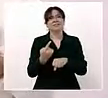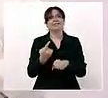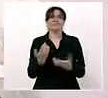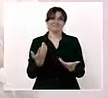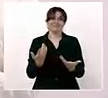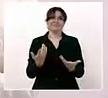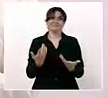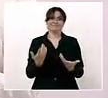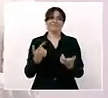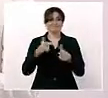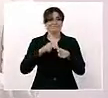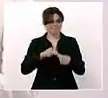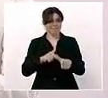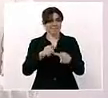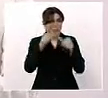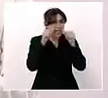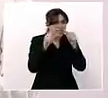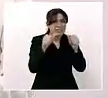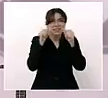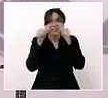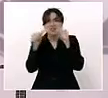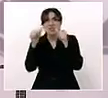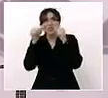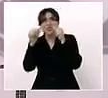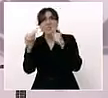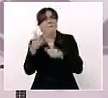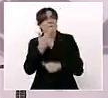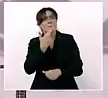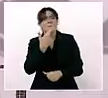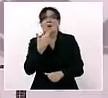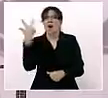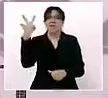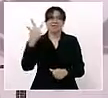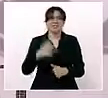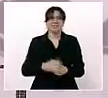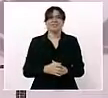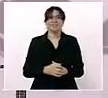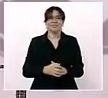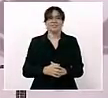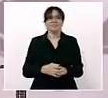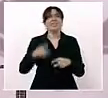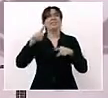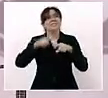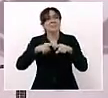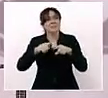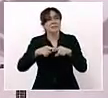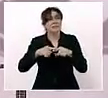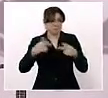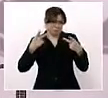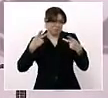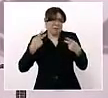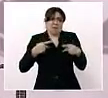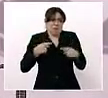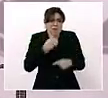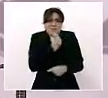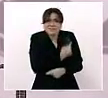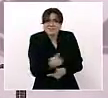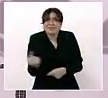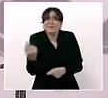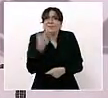seguir atendiendo y de mejor forma a quienes lo necesitan.